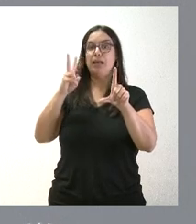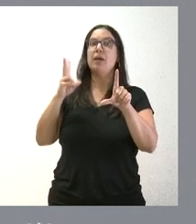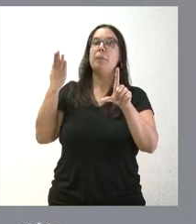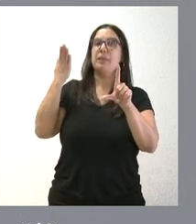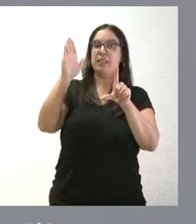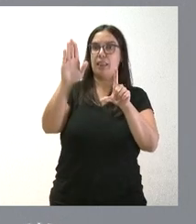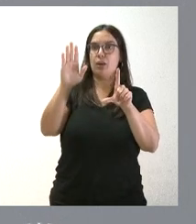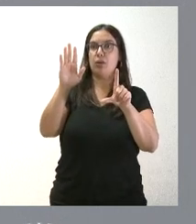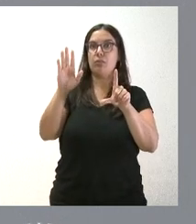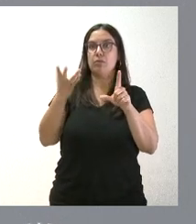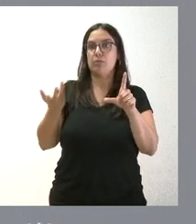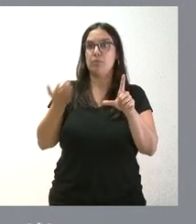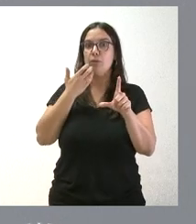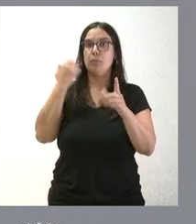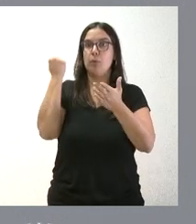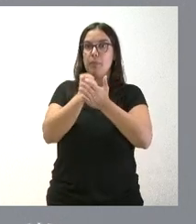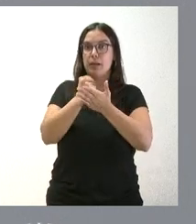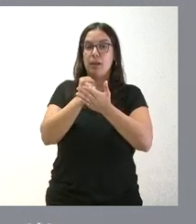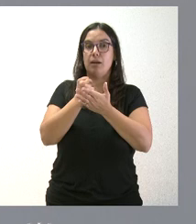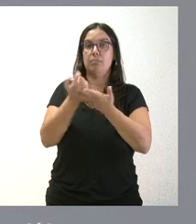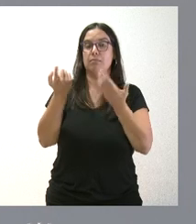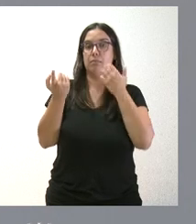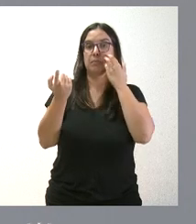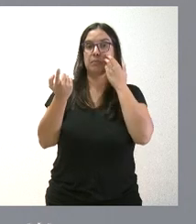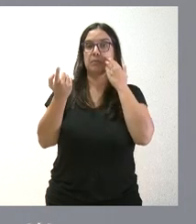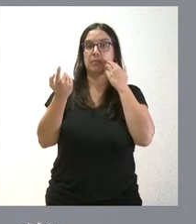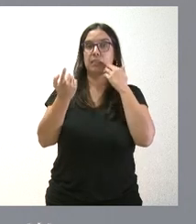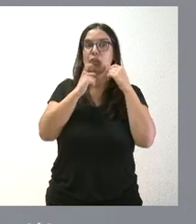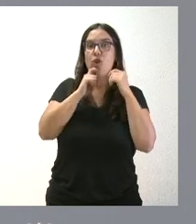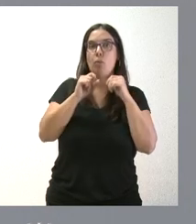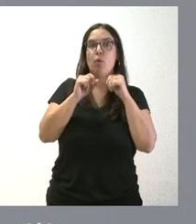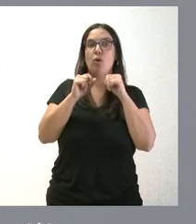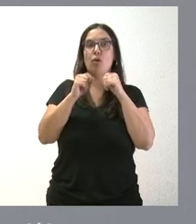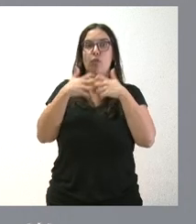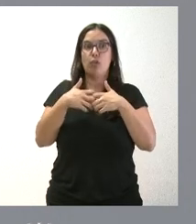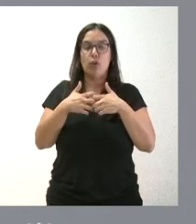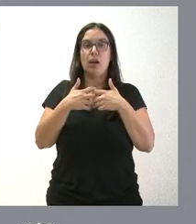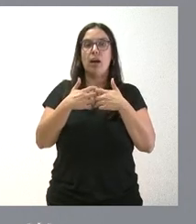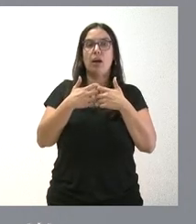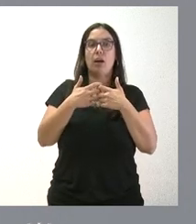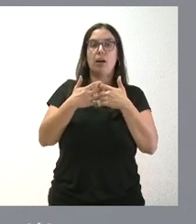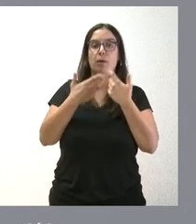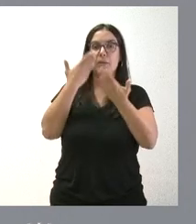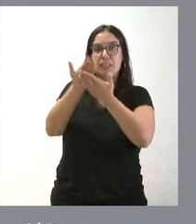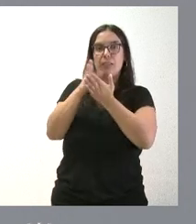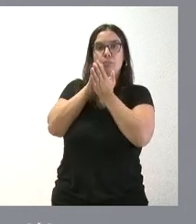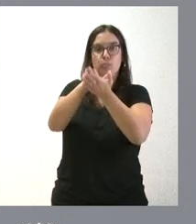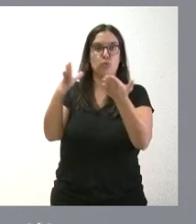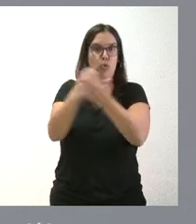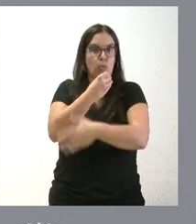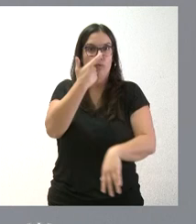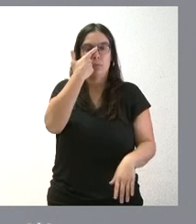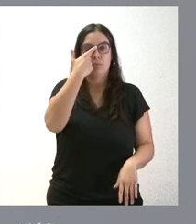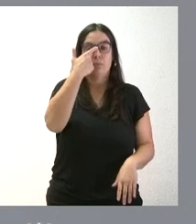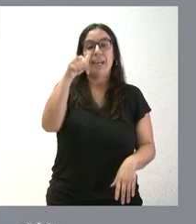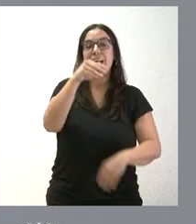de toda esa marca y de cómo opera el formulario donde se presentó toda esta documentación al respecto. Lo que se